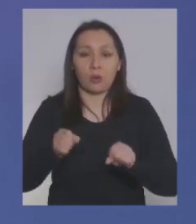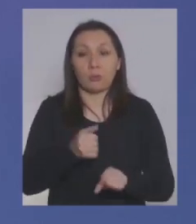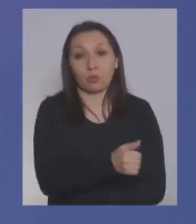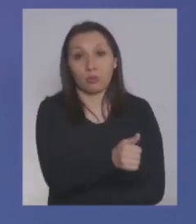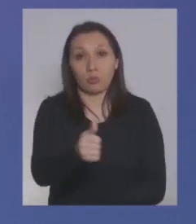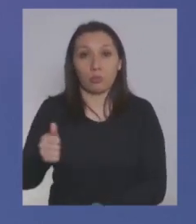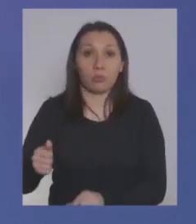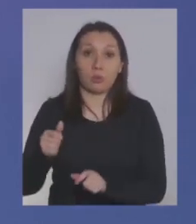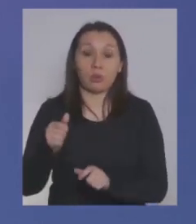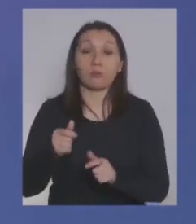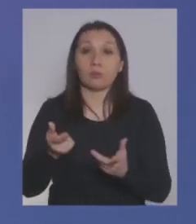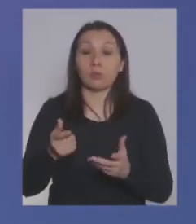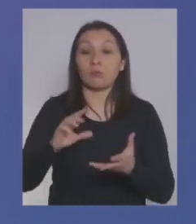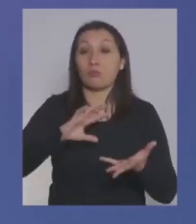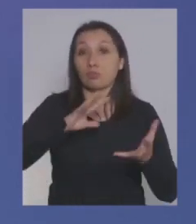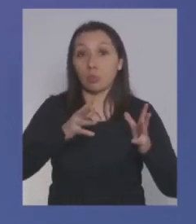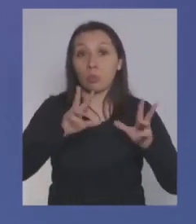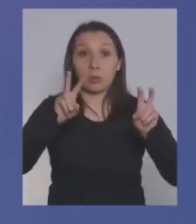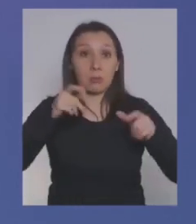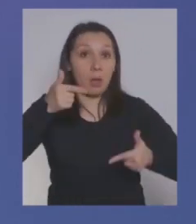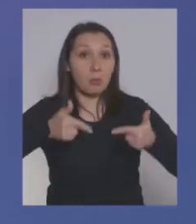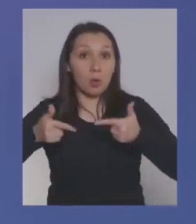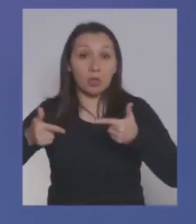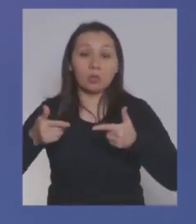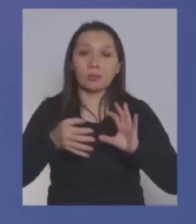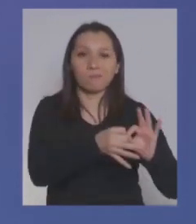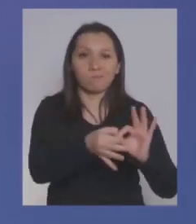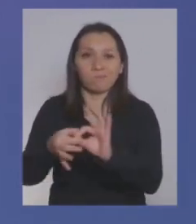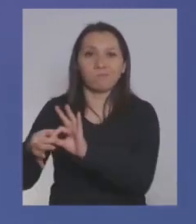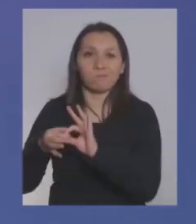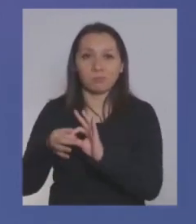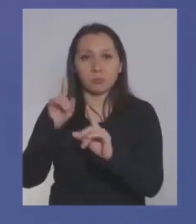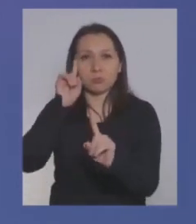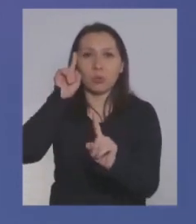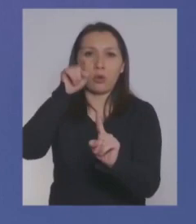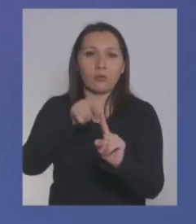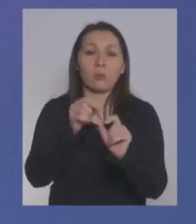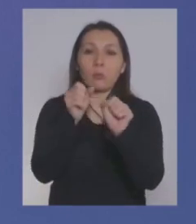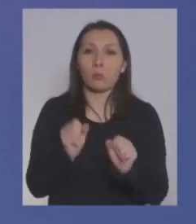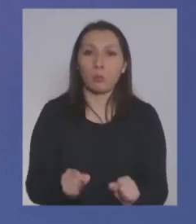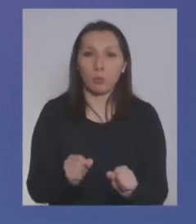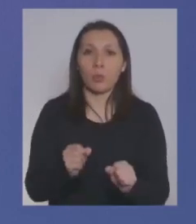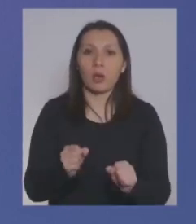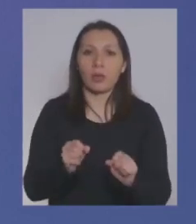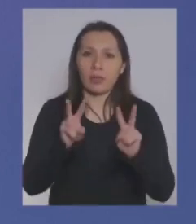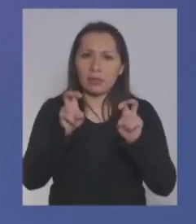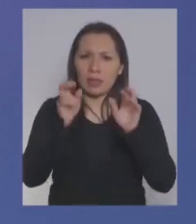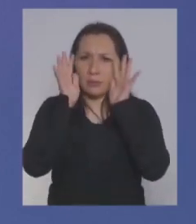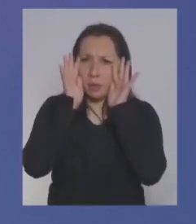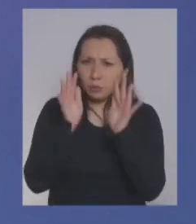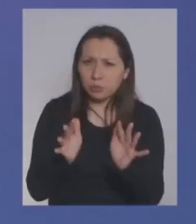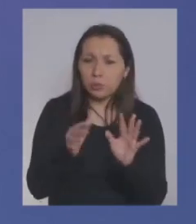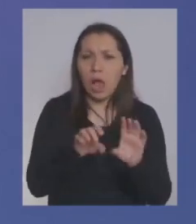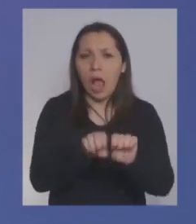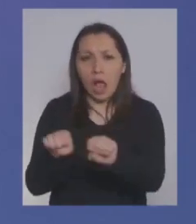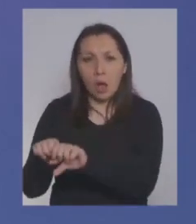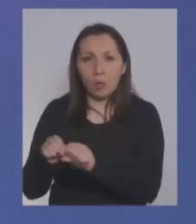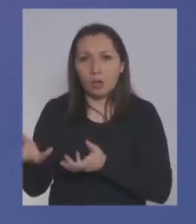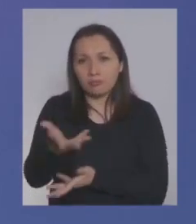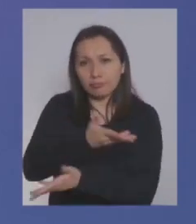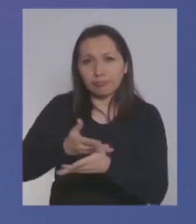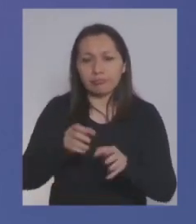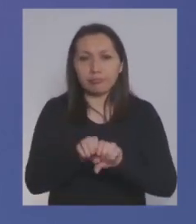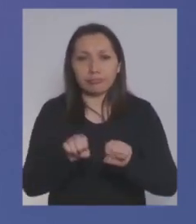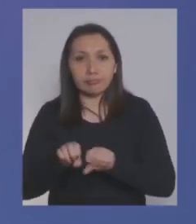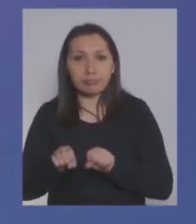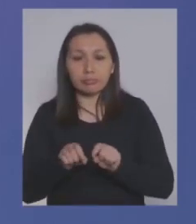todos, y desde el mundo político un sentido de unidad y propósitos para poder abordar de forma consensuada, con diálogo, con